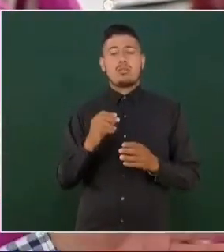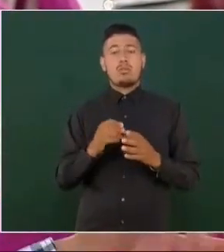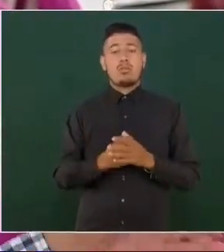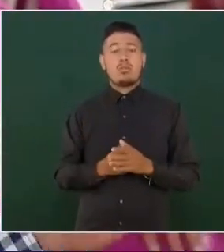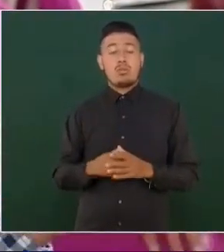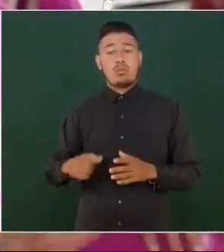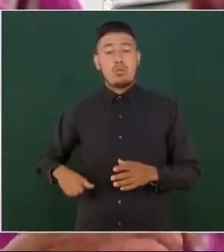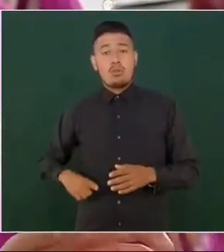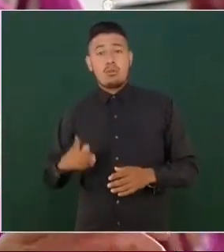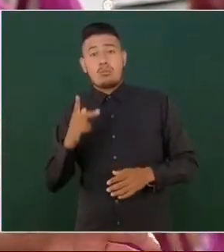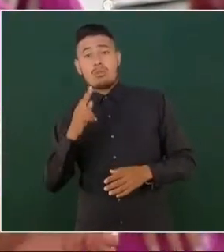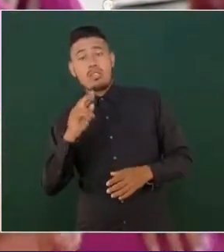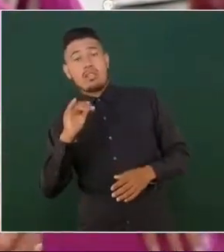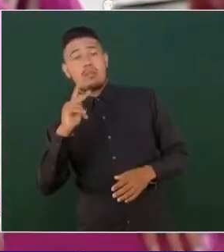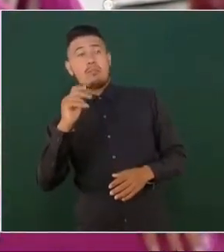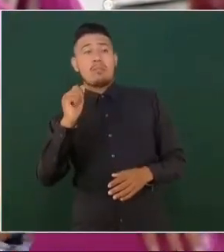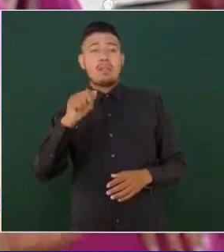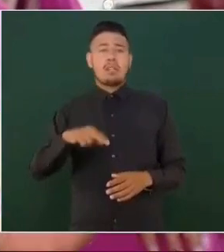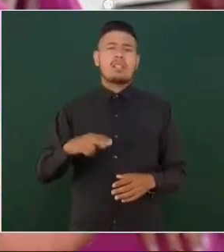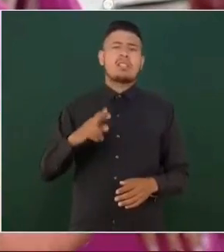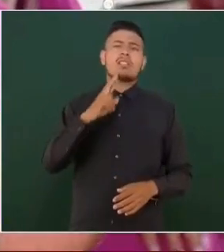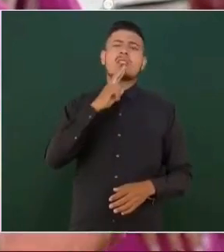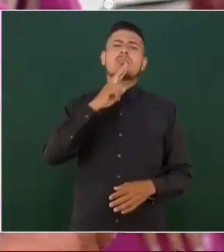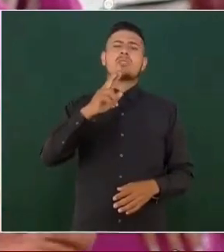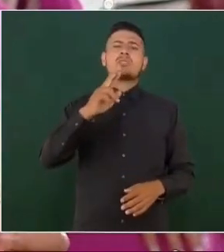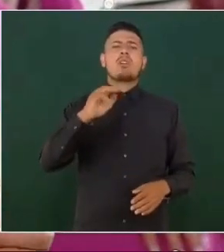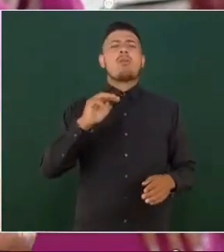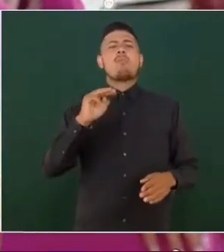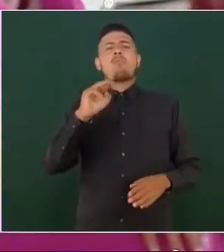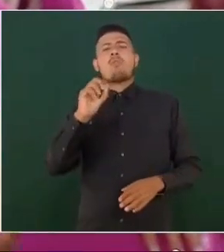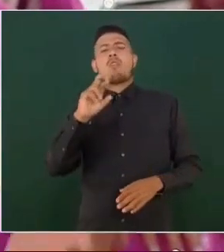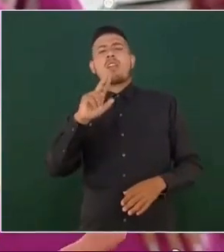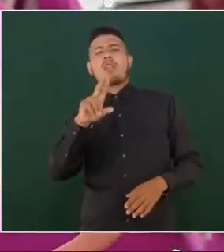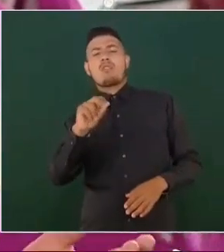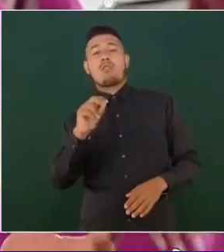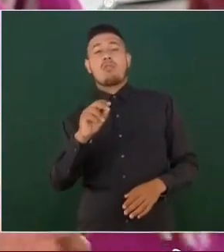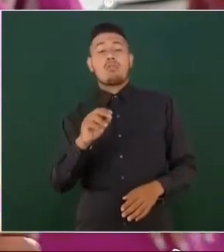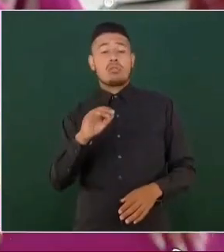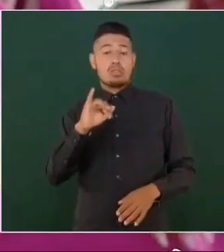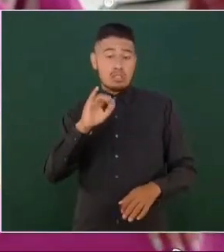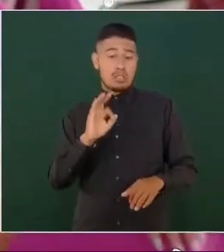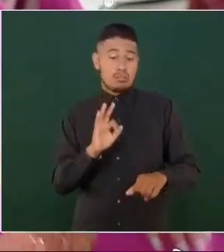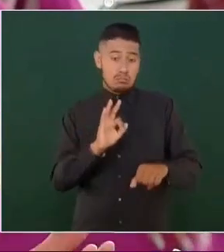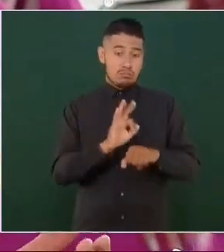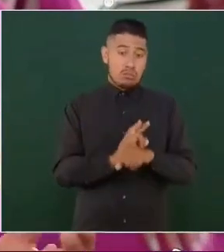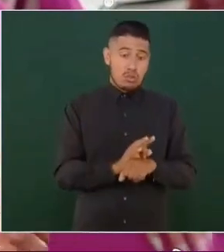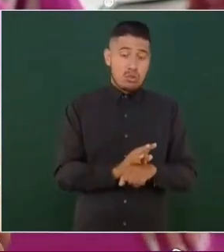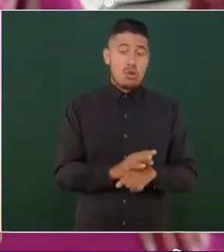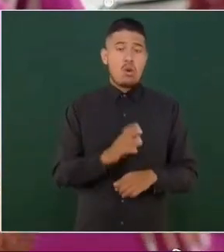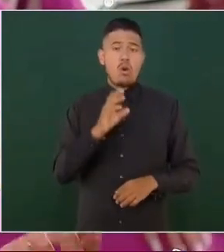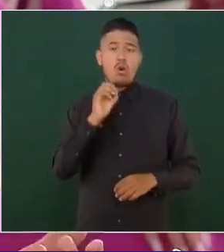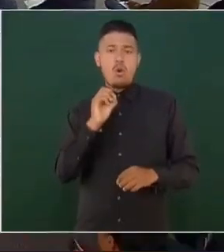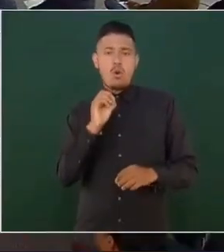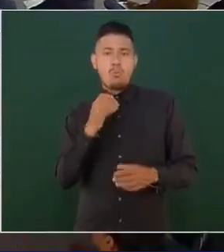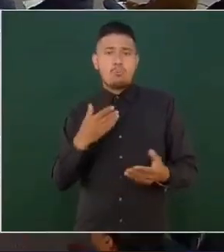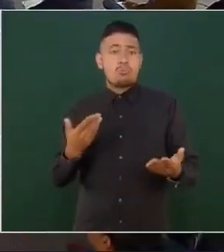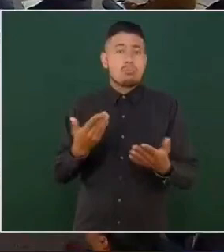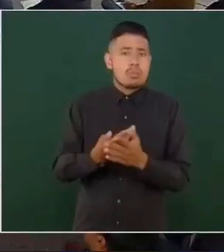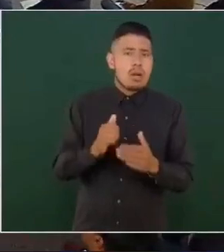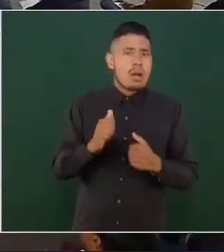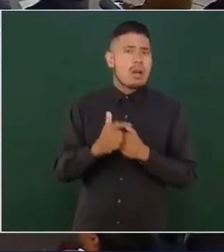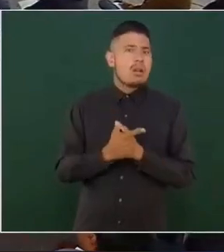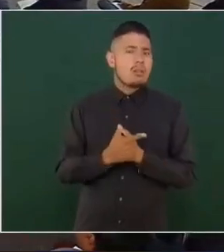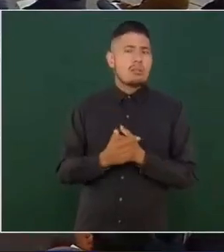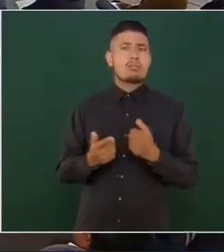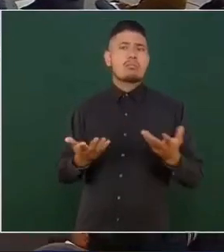con gobiernos del PRI y el PAN. La respuesta de Alejandro Moreno fue de respaldo, ¿hubo algún reclamo o alguna petición? Y también